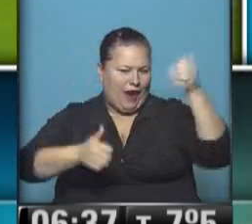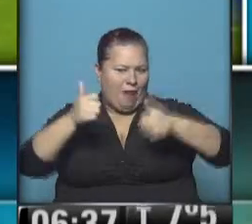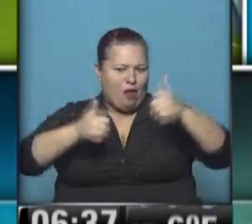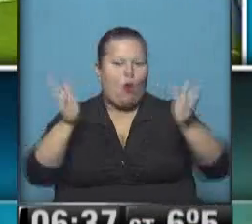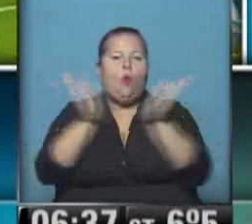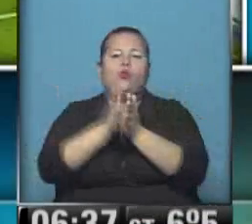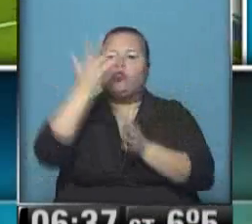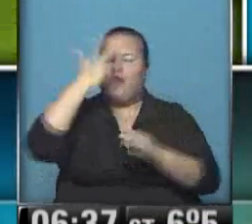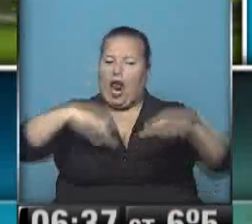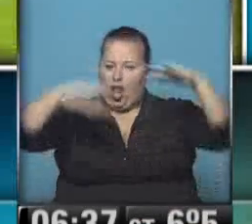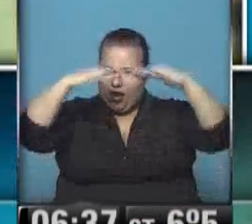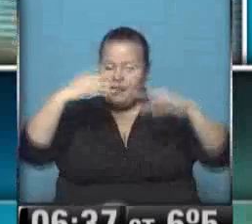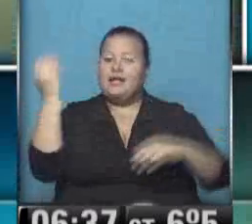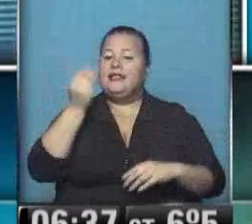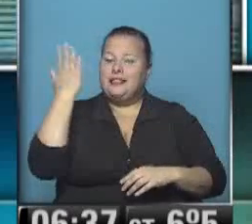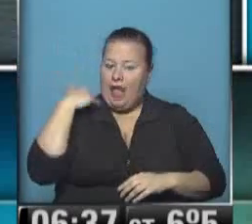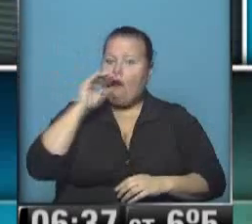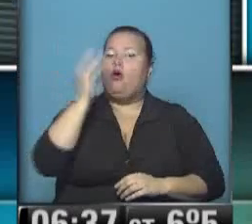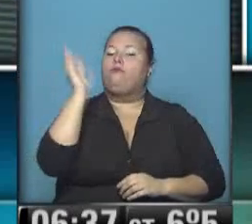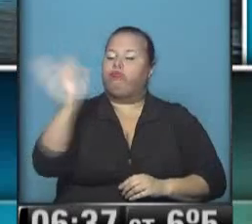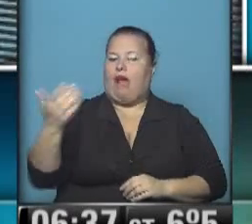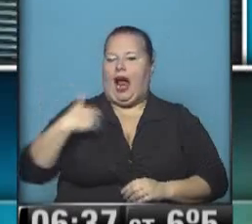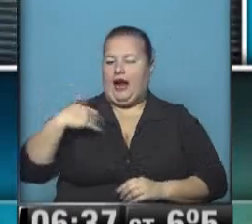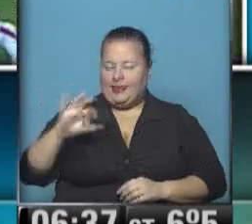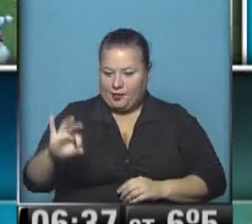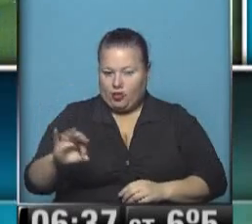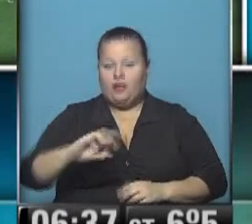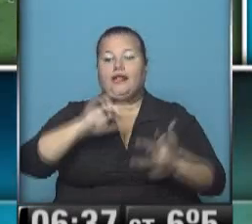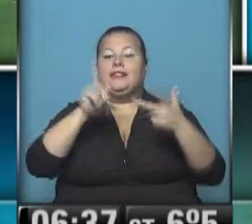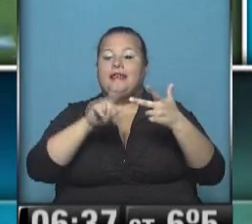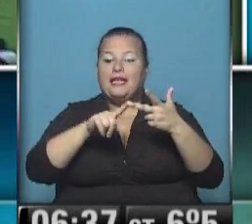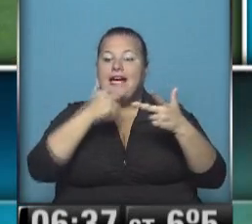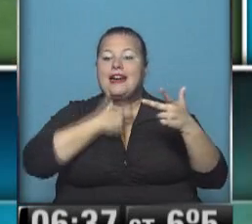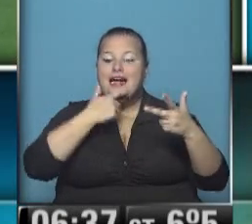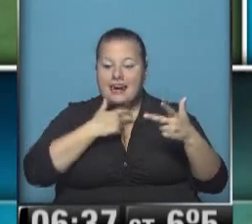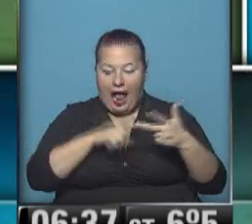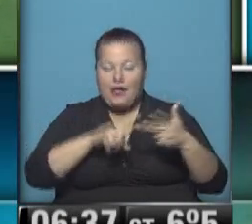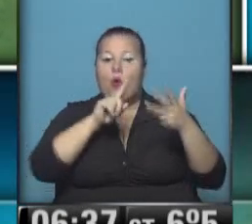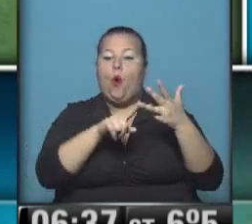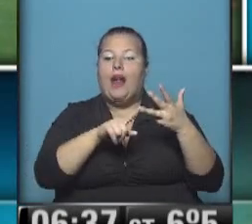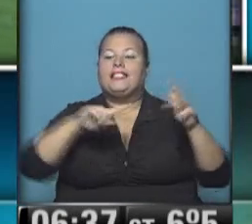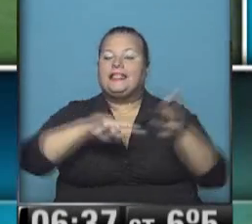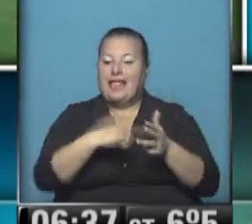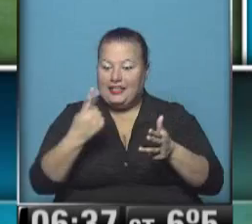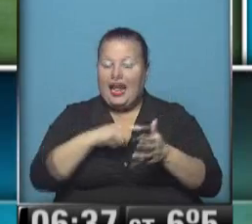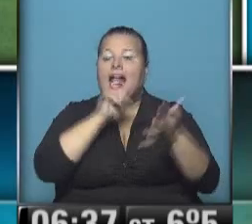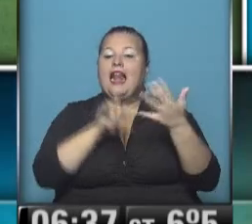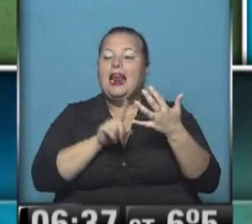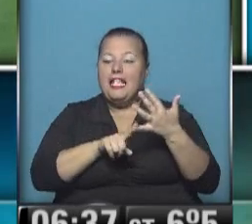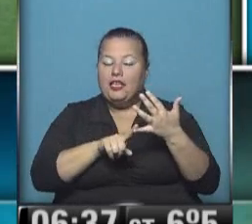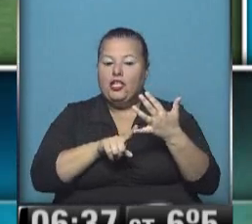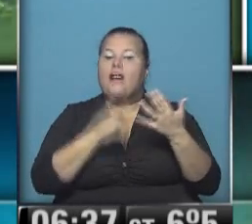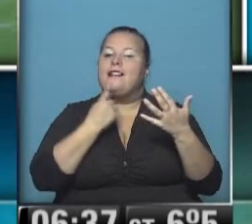junto a San Lorenzo, que el sábado le ganó a Argentinos. Tercero está Racing, cuarto Central y quinto